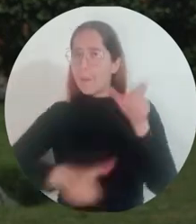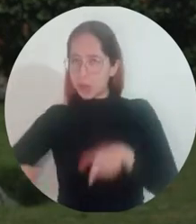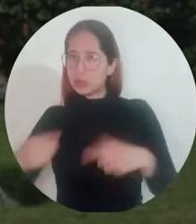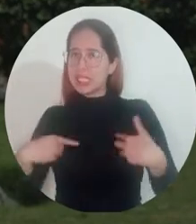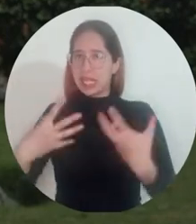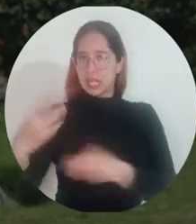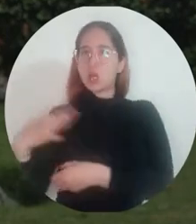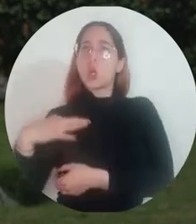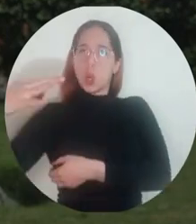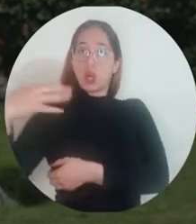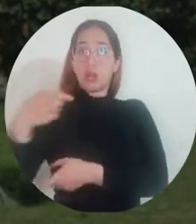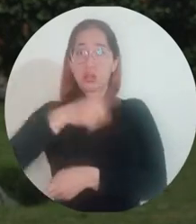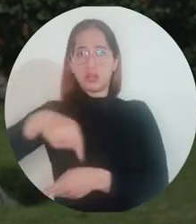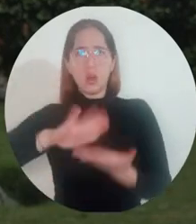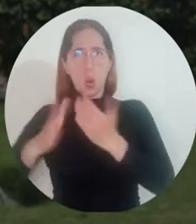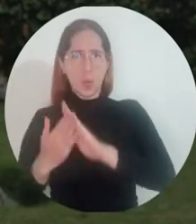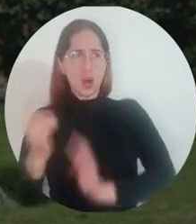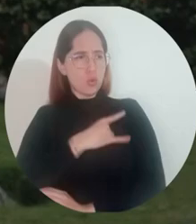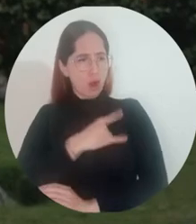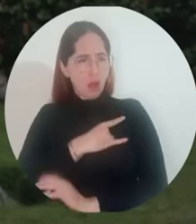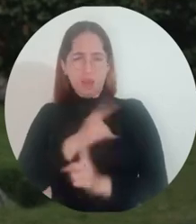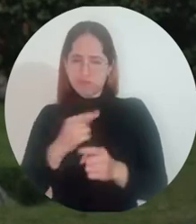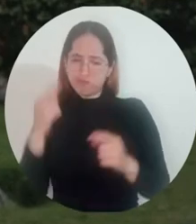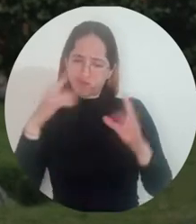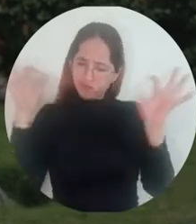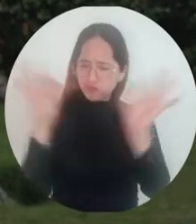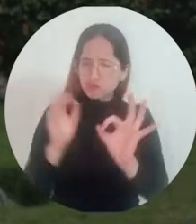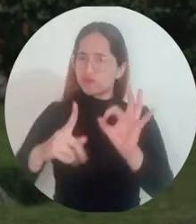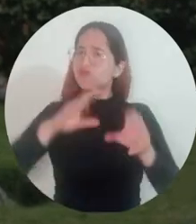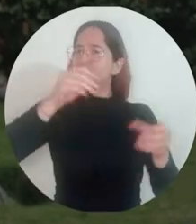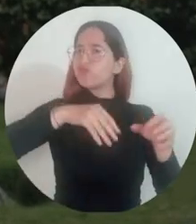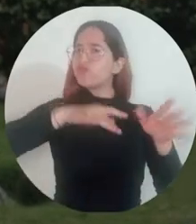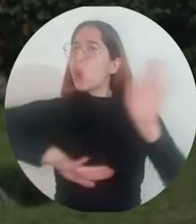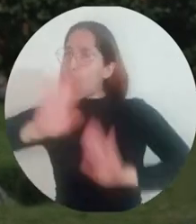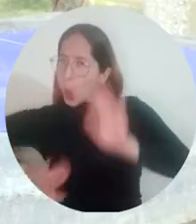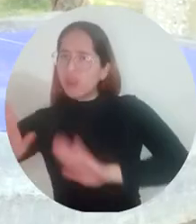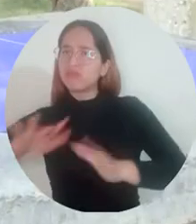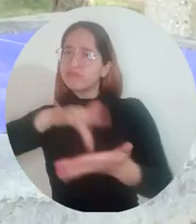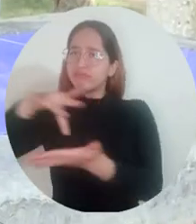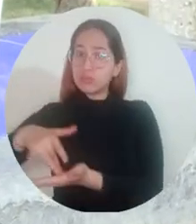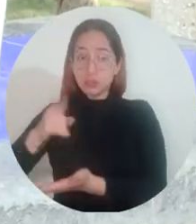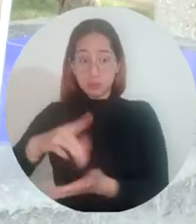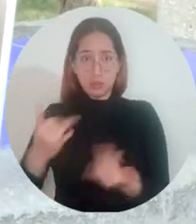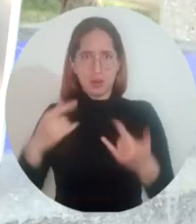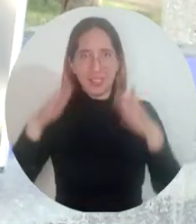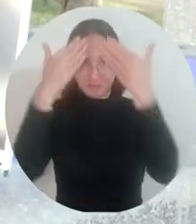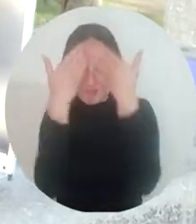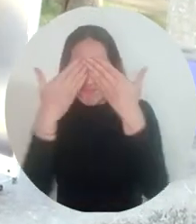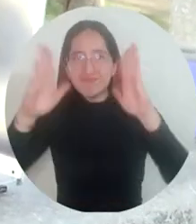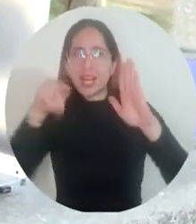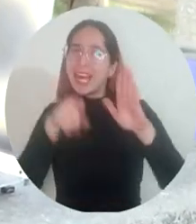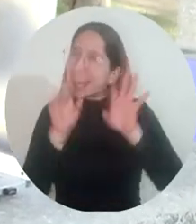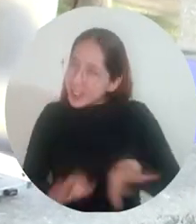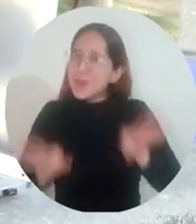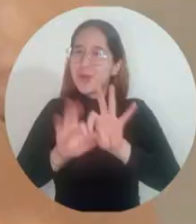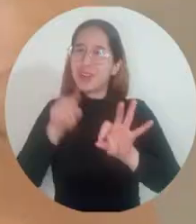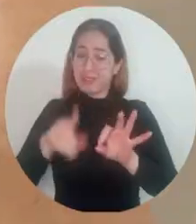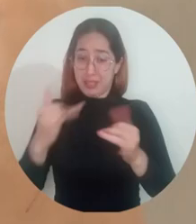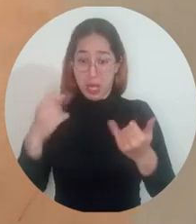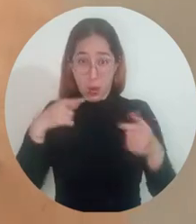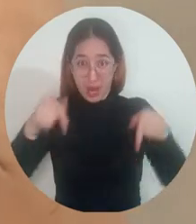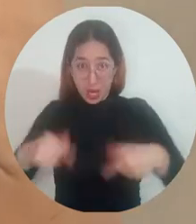y que se ha manifestado la comunidad universitaria para elegir a sus representantes. Básicamente eso es lo que más nos interesaba, la